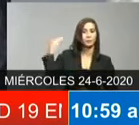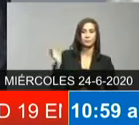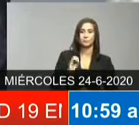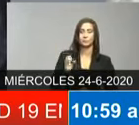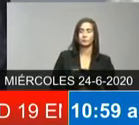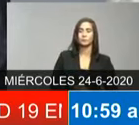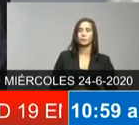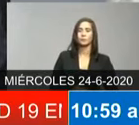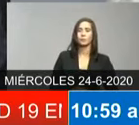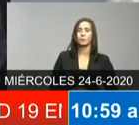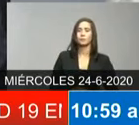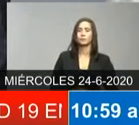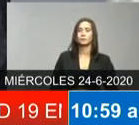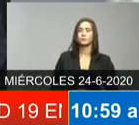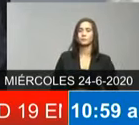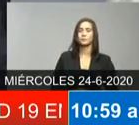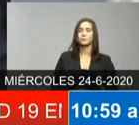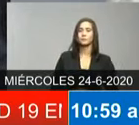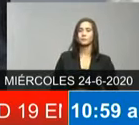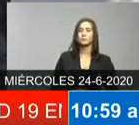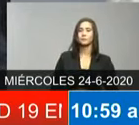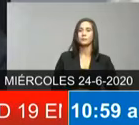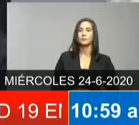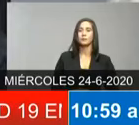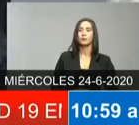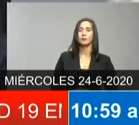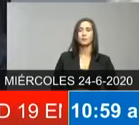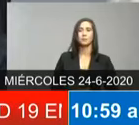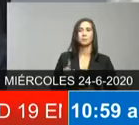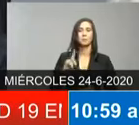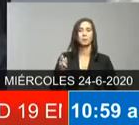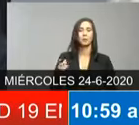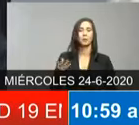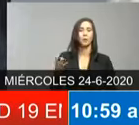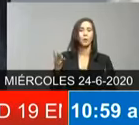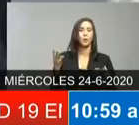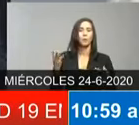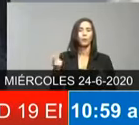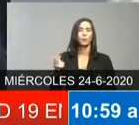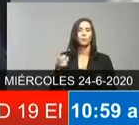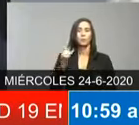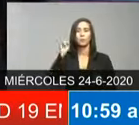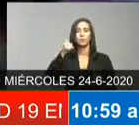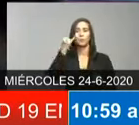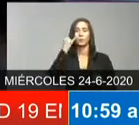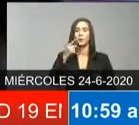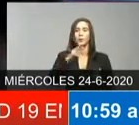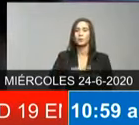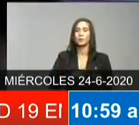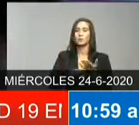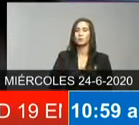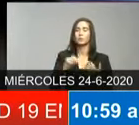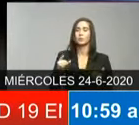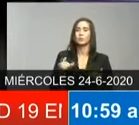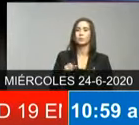¿Puedo hablar de cuando ustedes esperan resultados entonces de lo que están haciendo ahora en el Gran Santo Domingo?